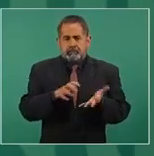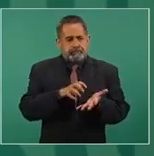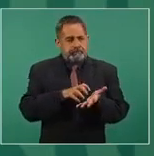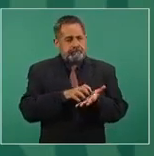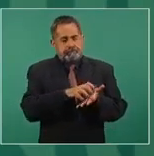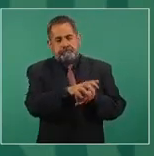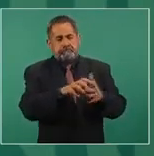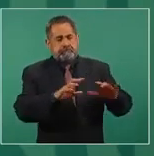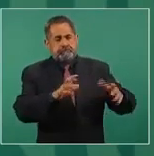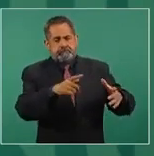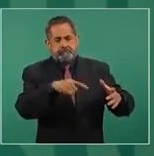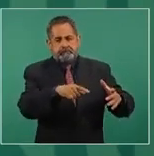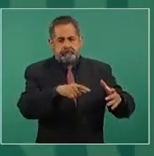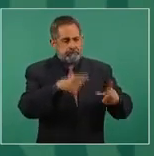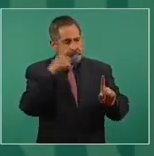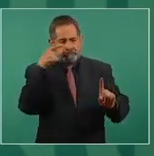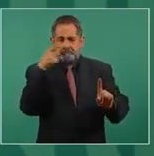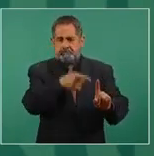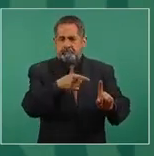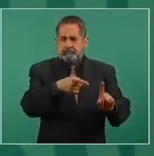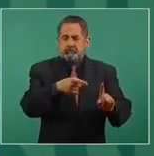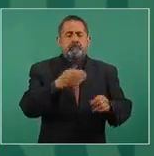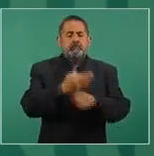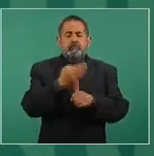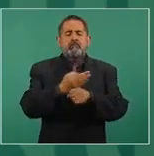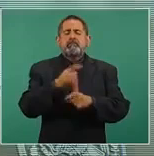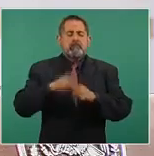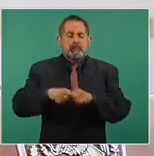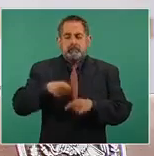objetivo que son los adultos mayores,